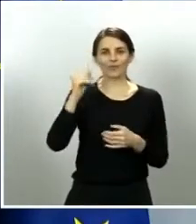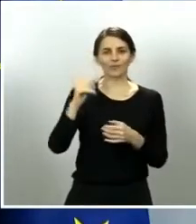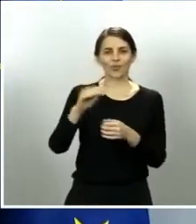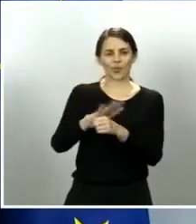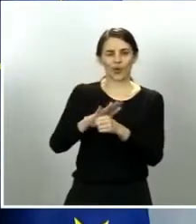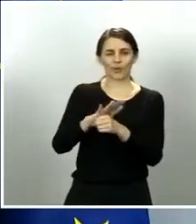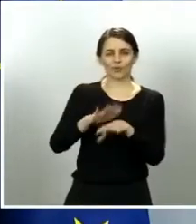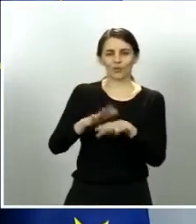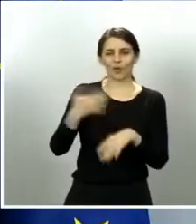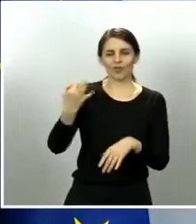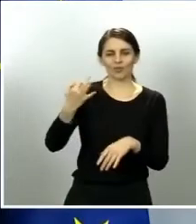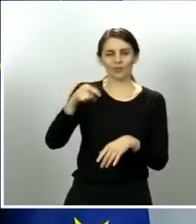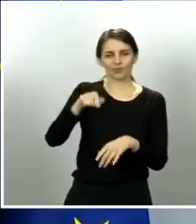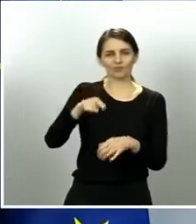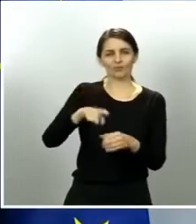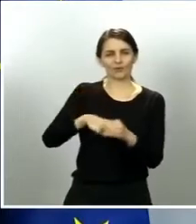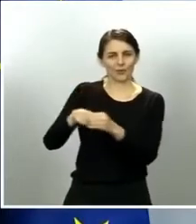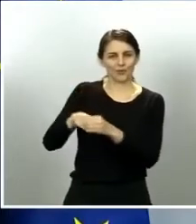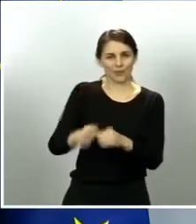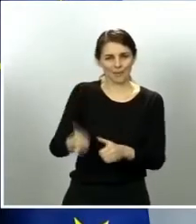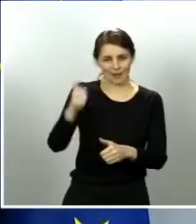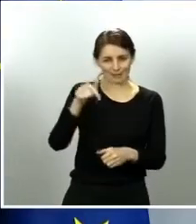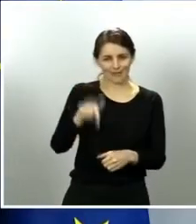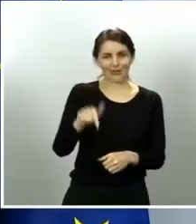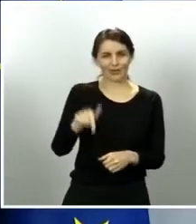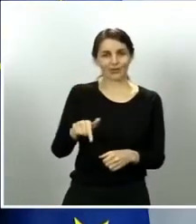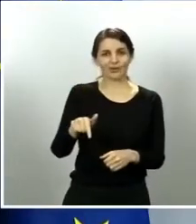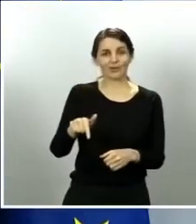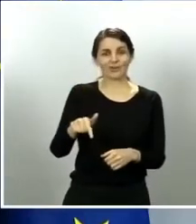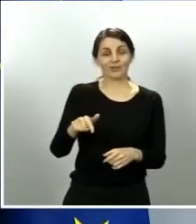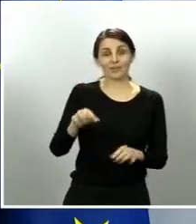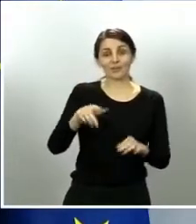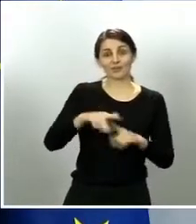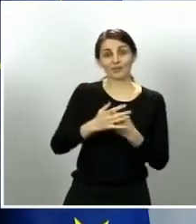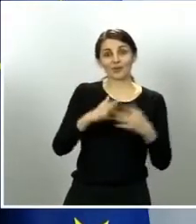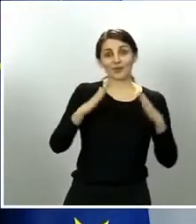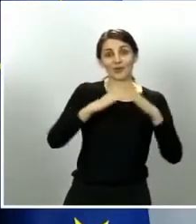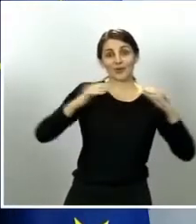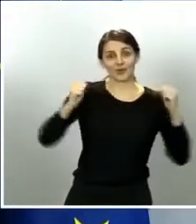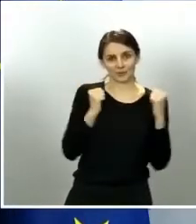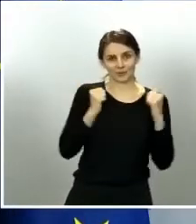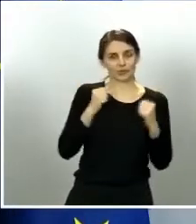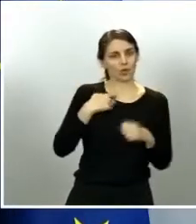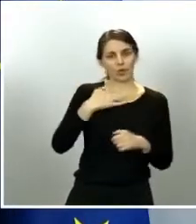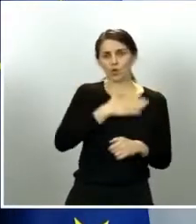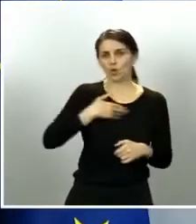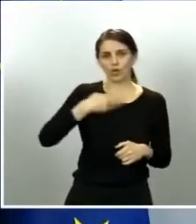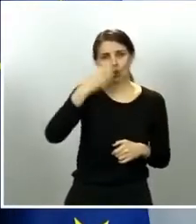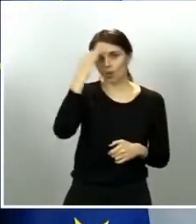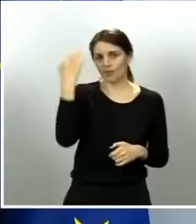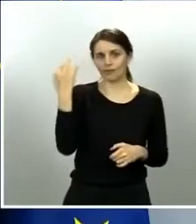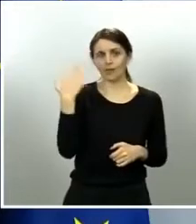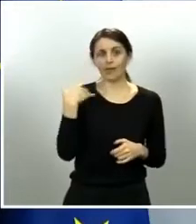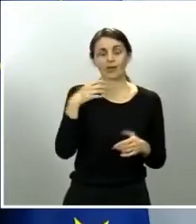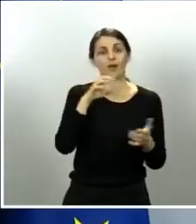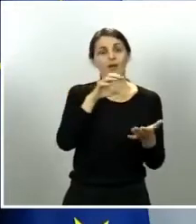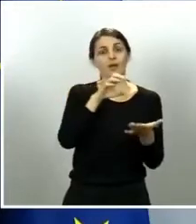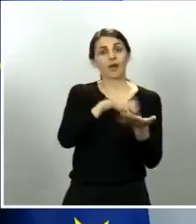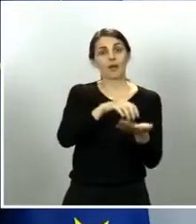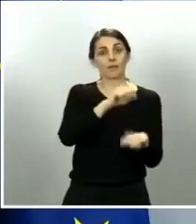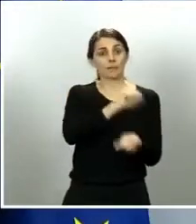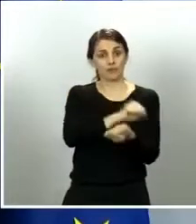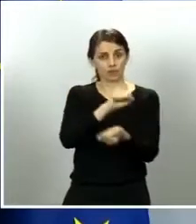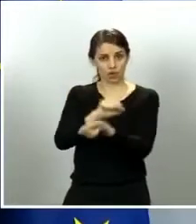solidaridad y me refiero por el hecho de nuestro confinamiento a las prisiones. Bien, quiero destacar como la Secretaría General de